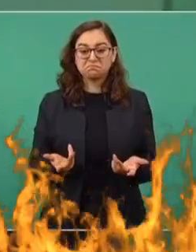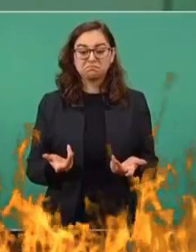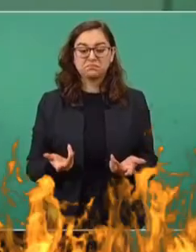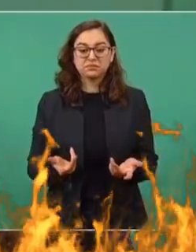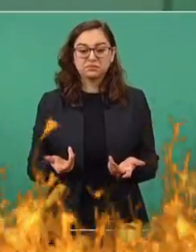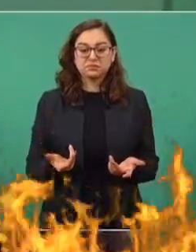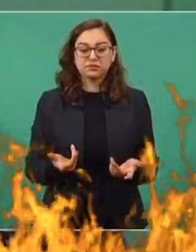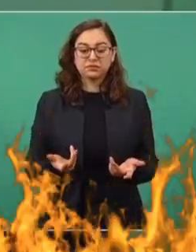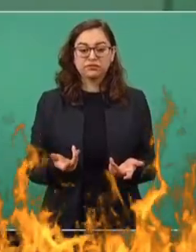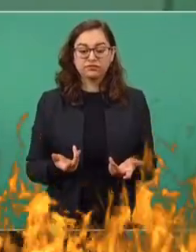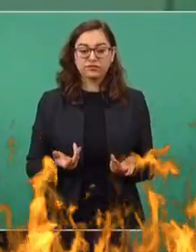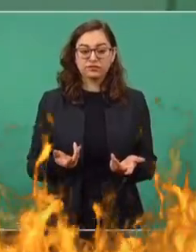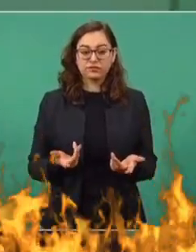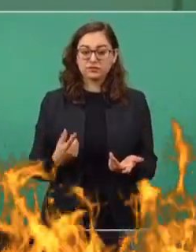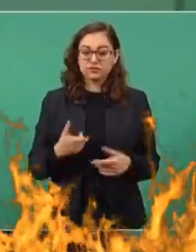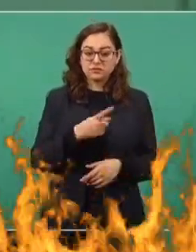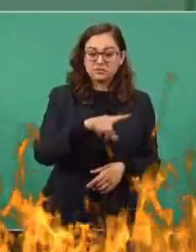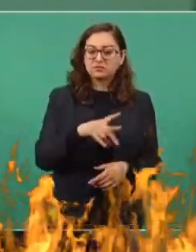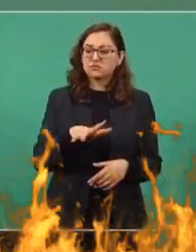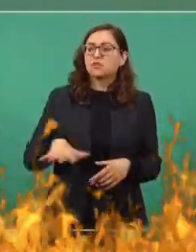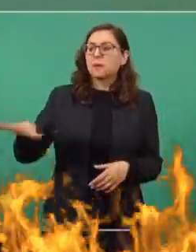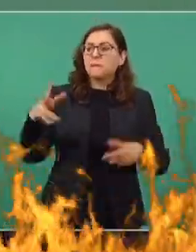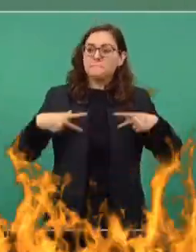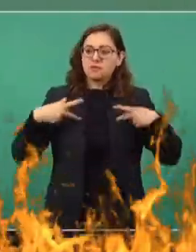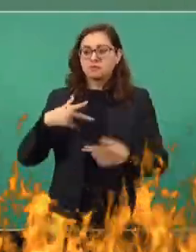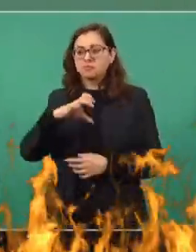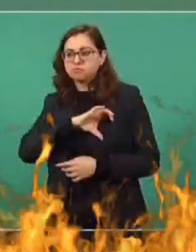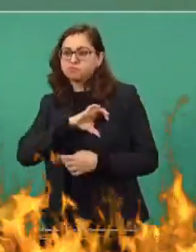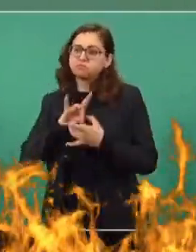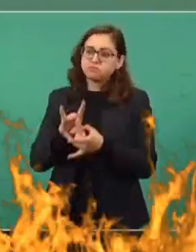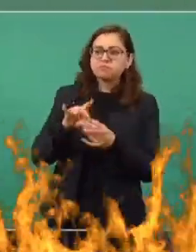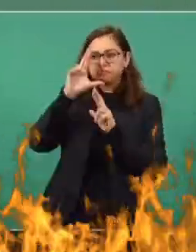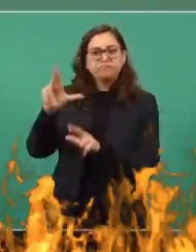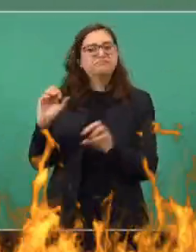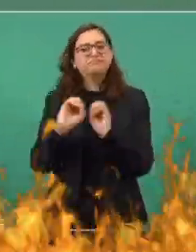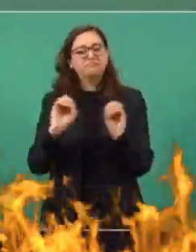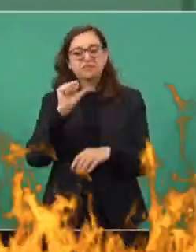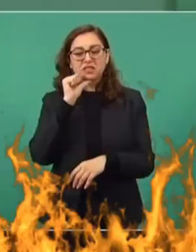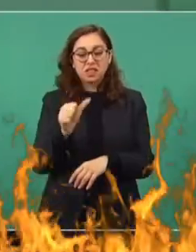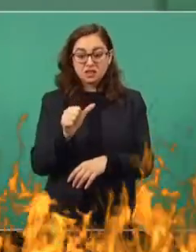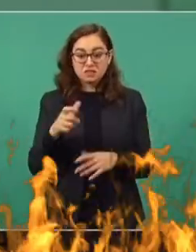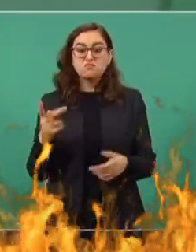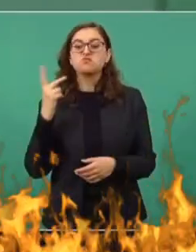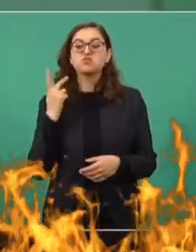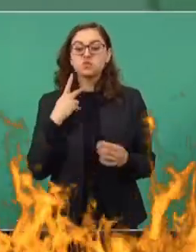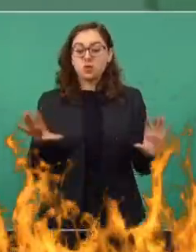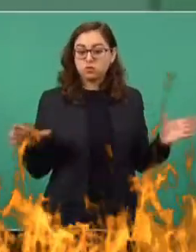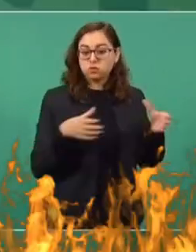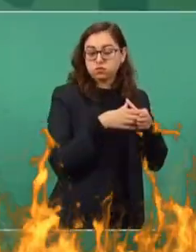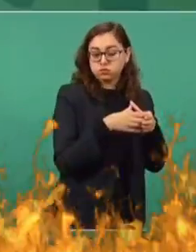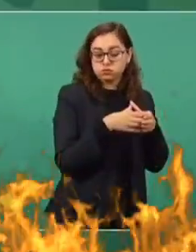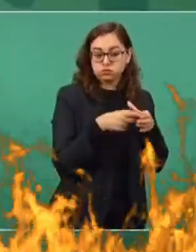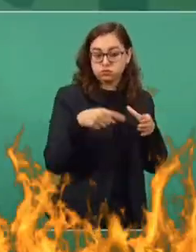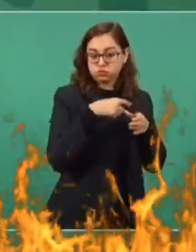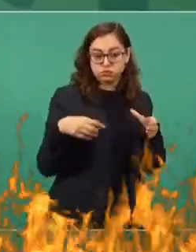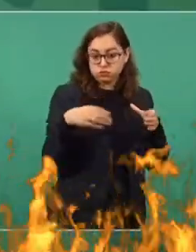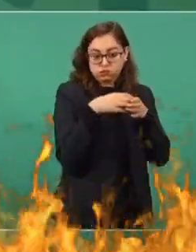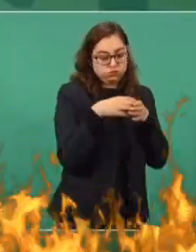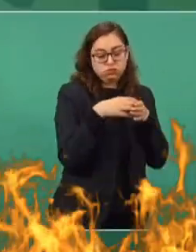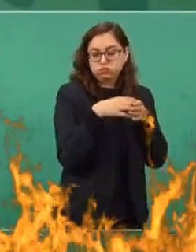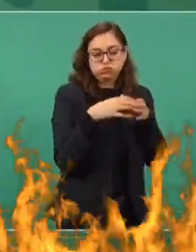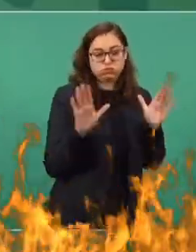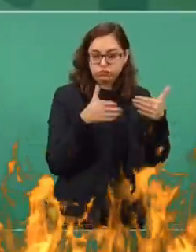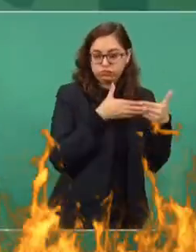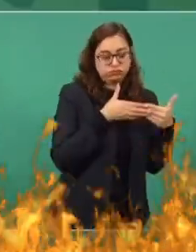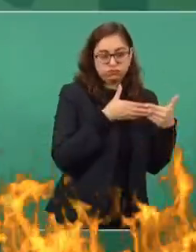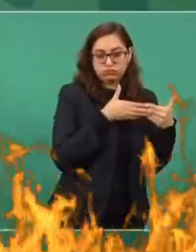No le tienen afecto, cariño ni respeto. La política de asunto de los de arriba es de la cúpula.